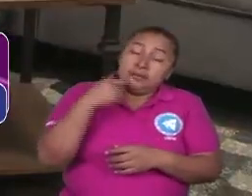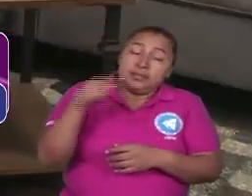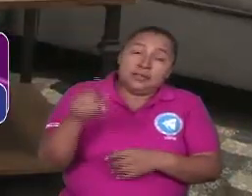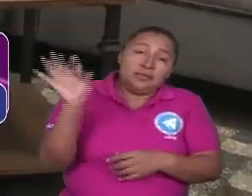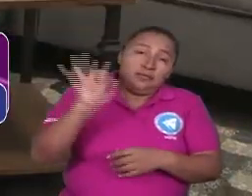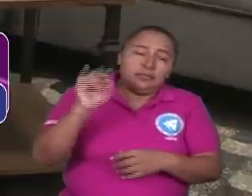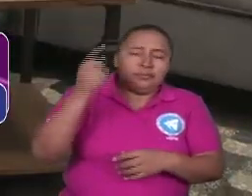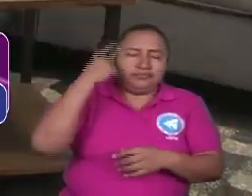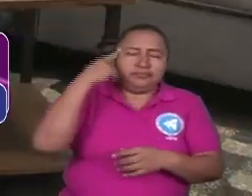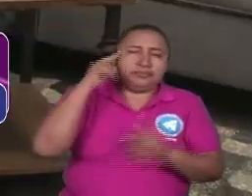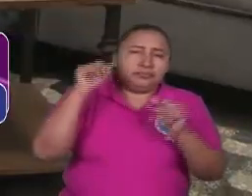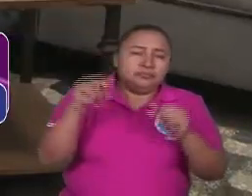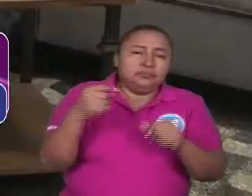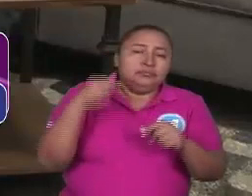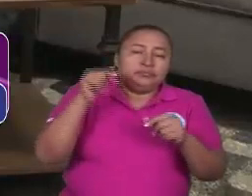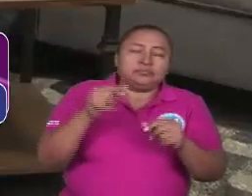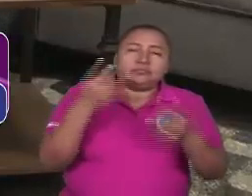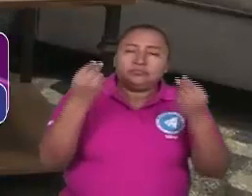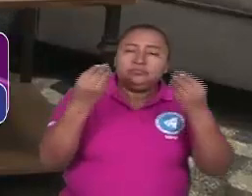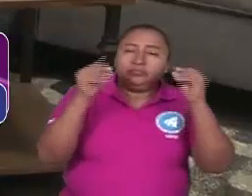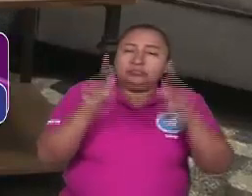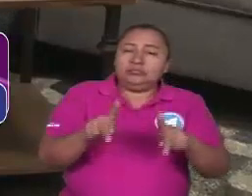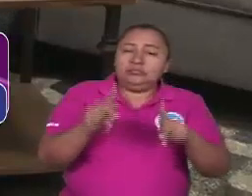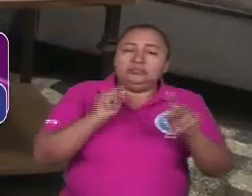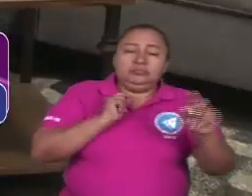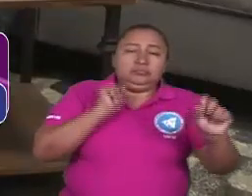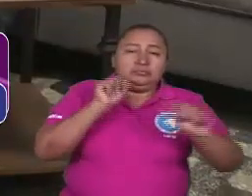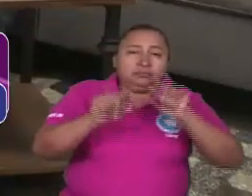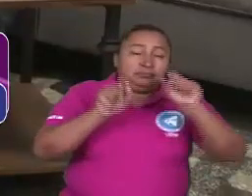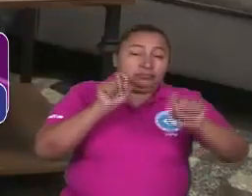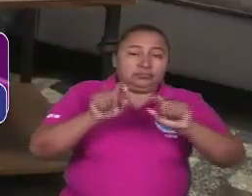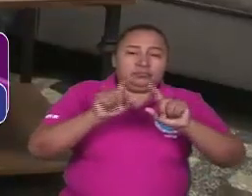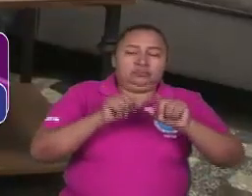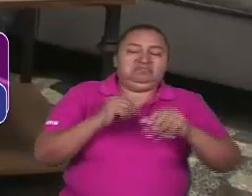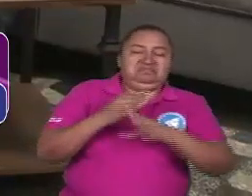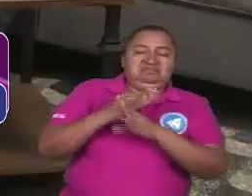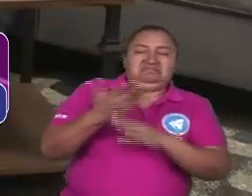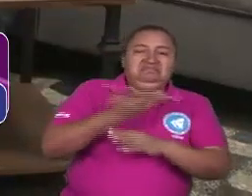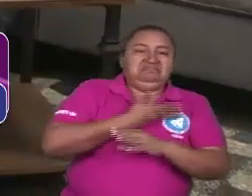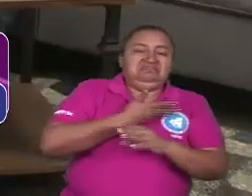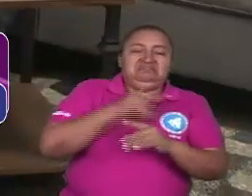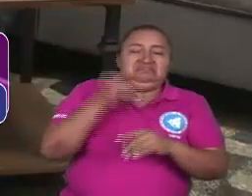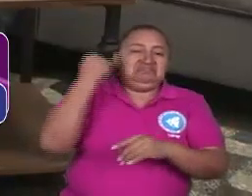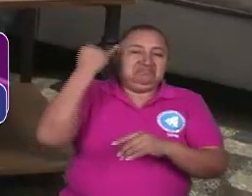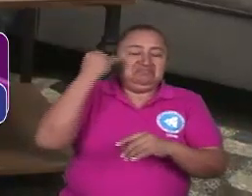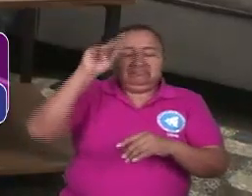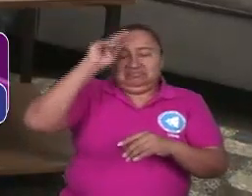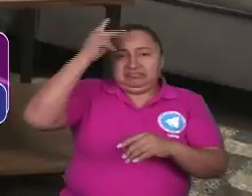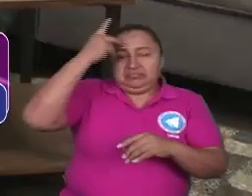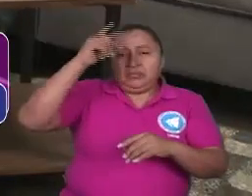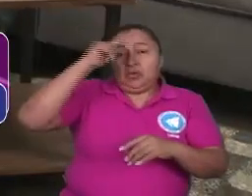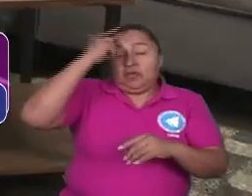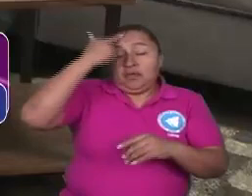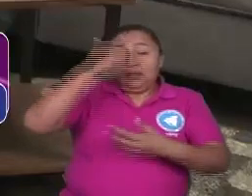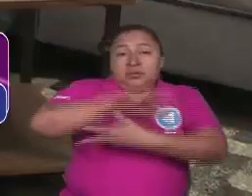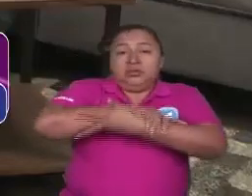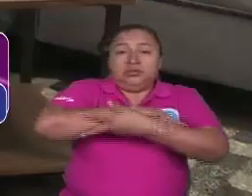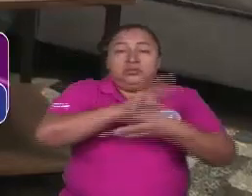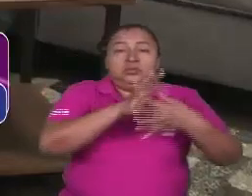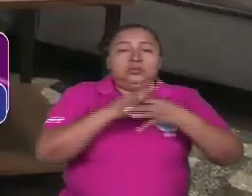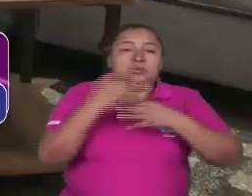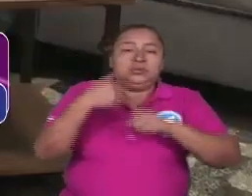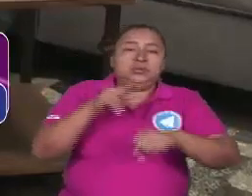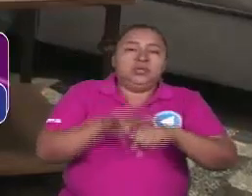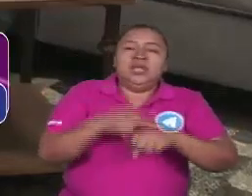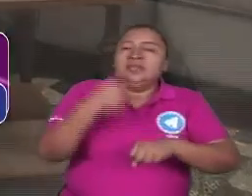a partir de esto muchos de los críticos y adversos ideológicos y políticos del gobierno de reconciliación y unidad nacional